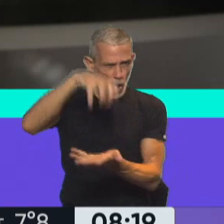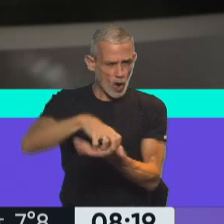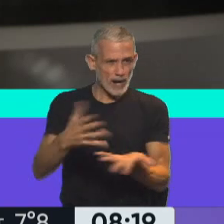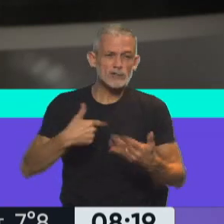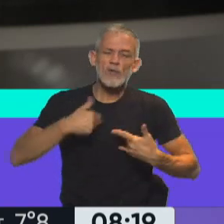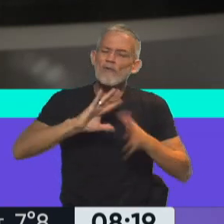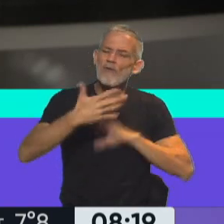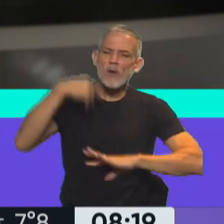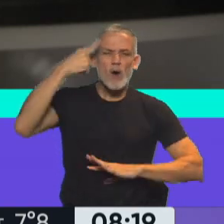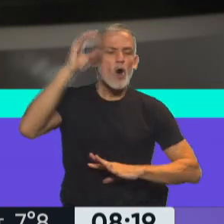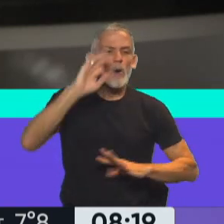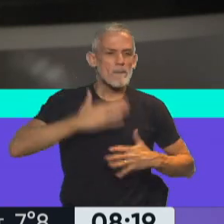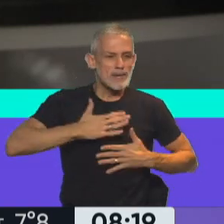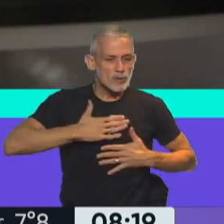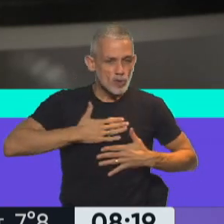mi manera de ver,